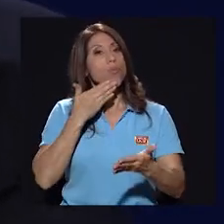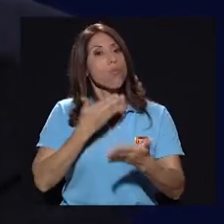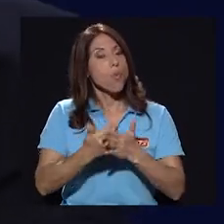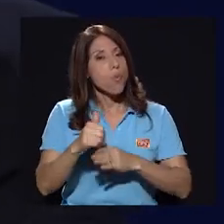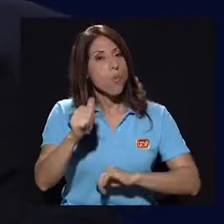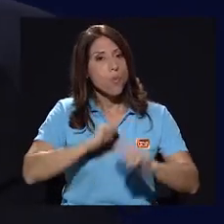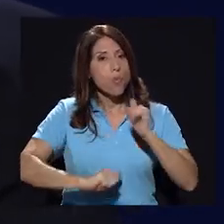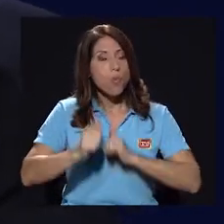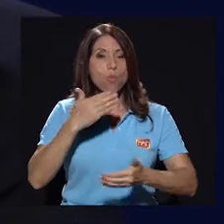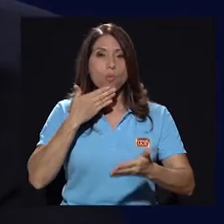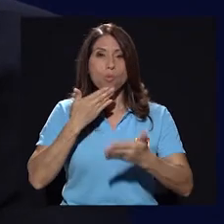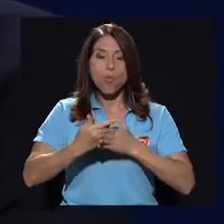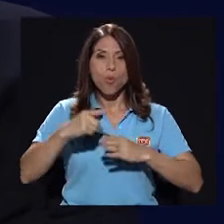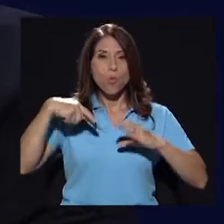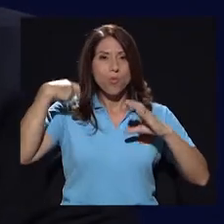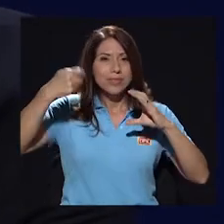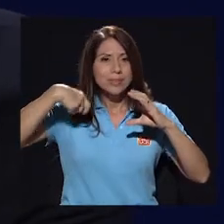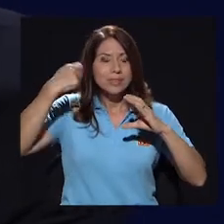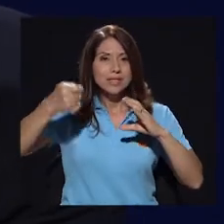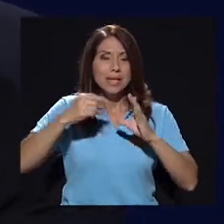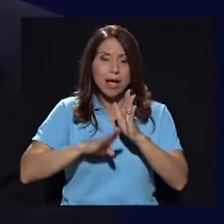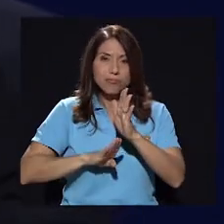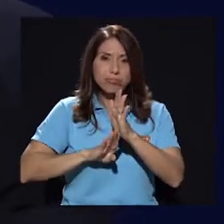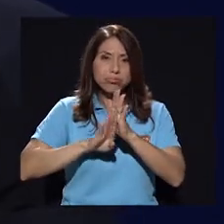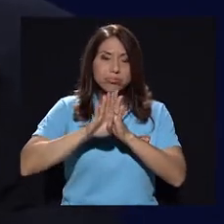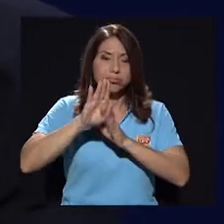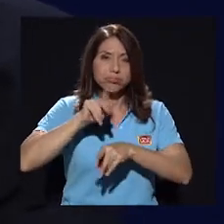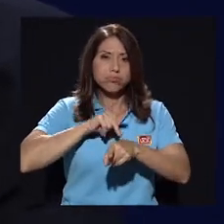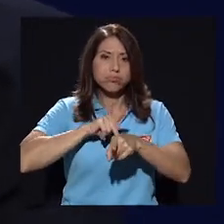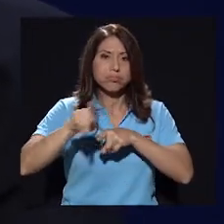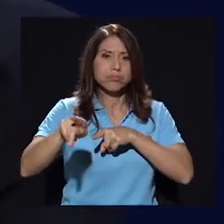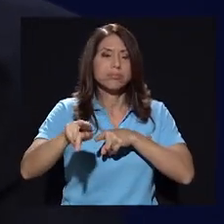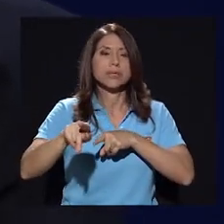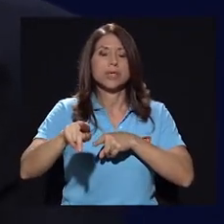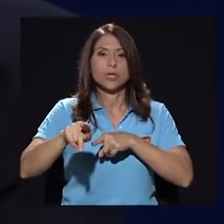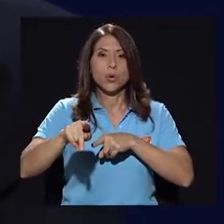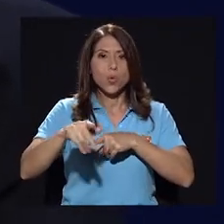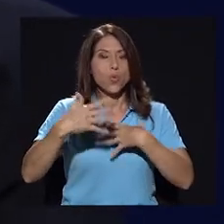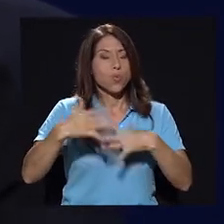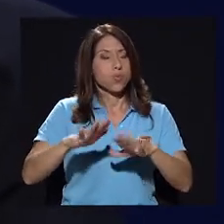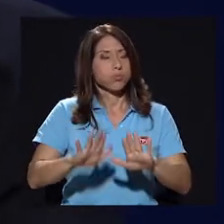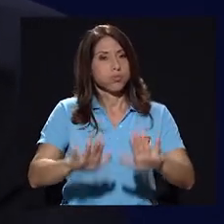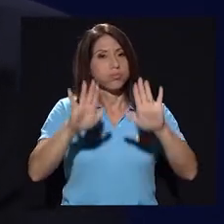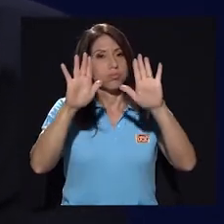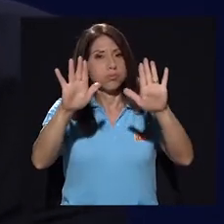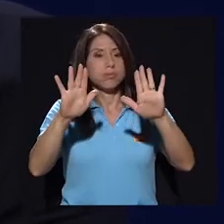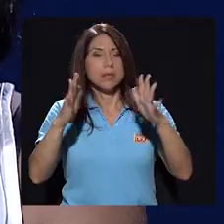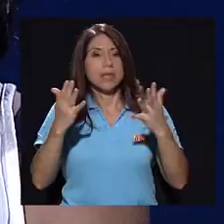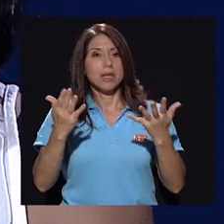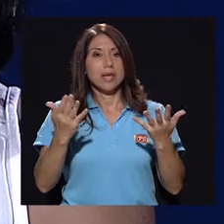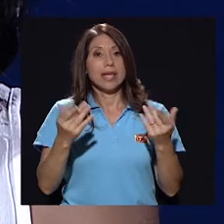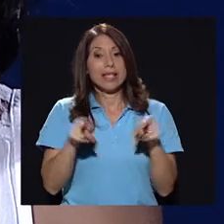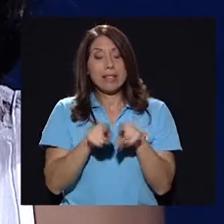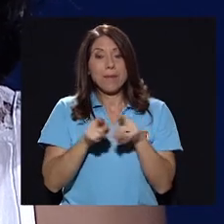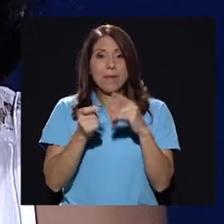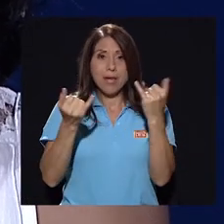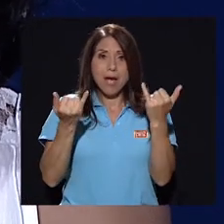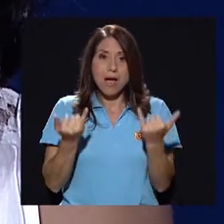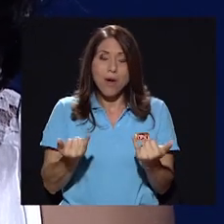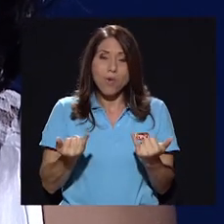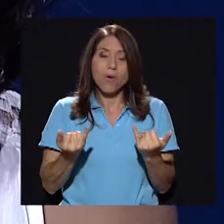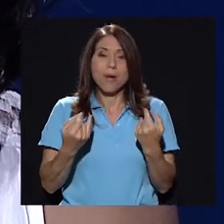muy buen teatro, han hecho muy buen cine, o han crecido profesionalmente de forma notable y que estén